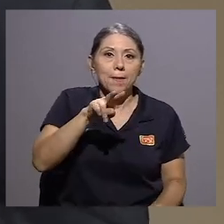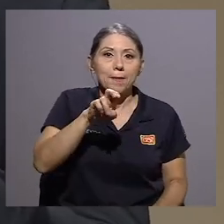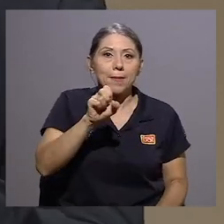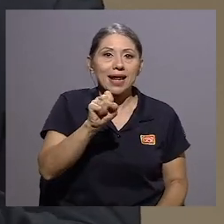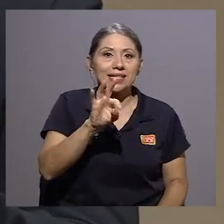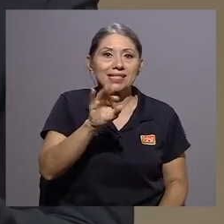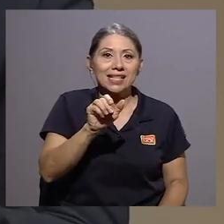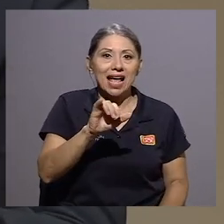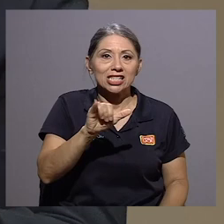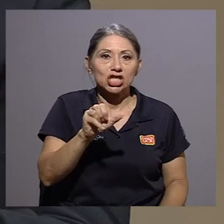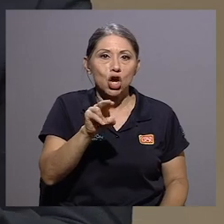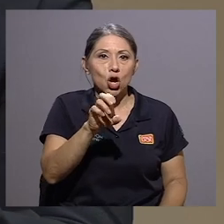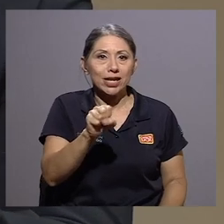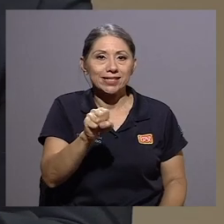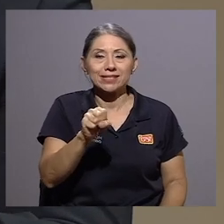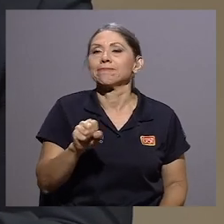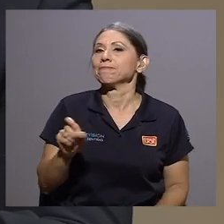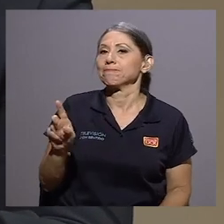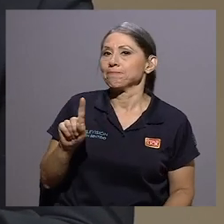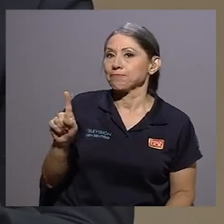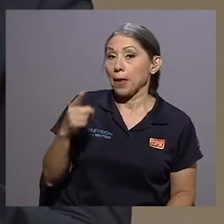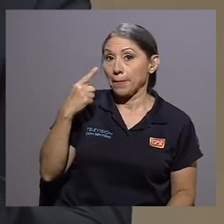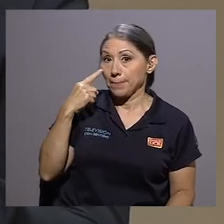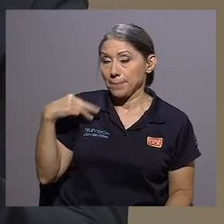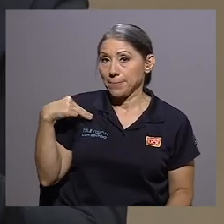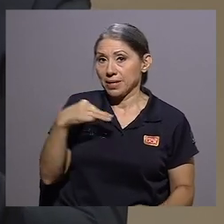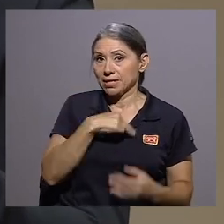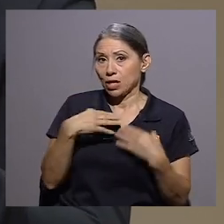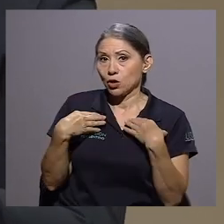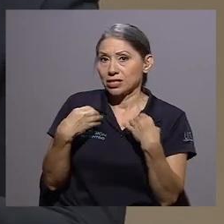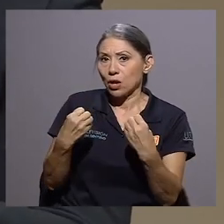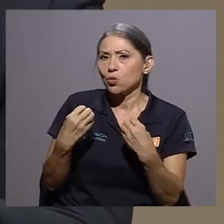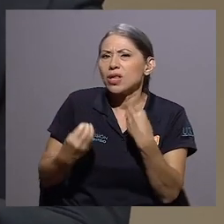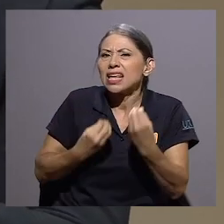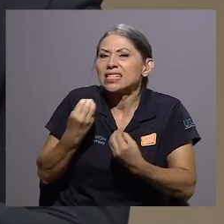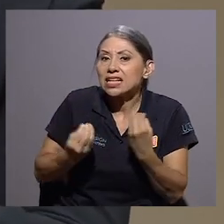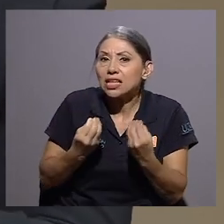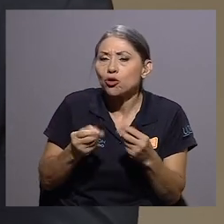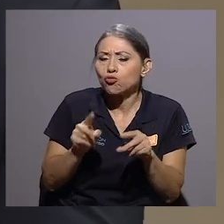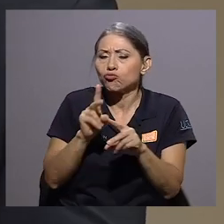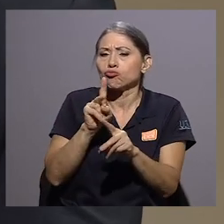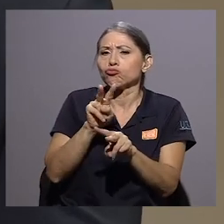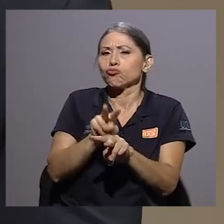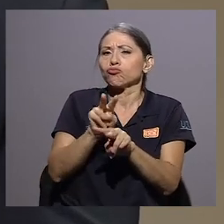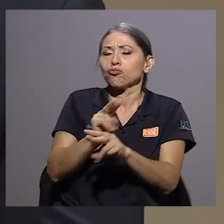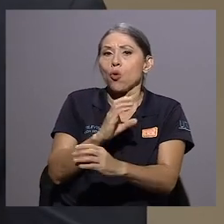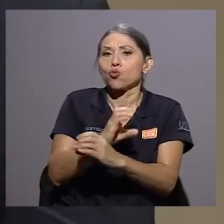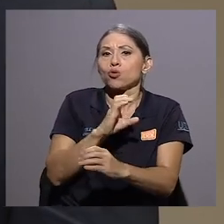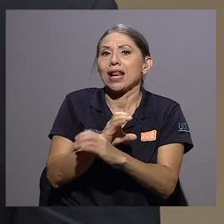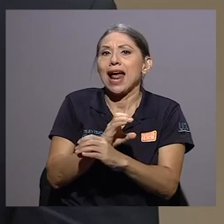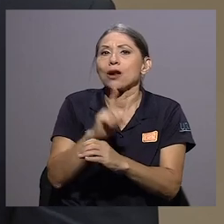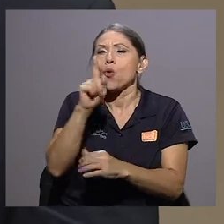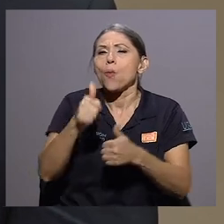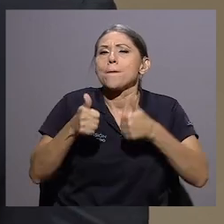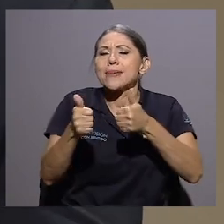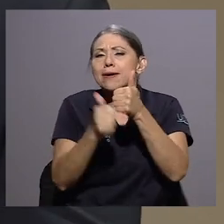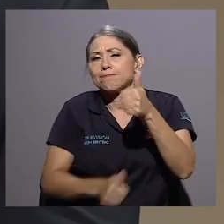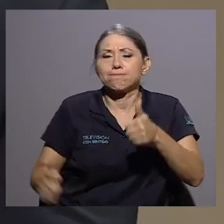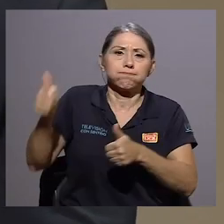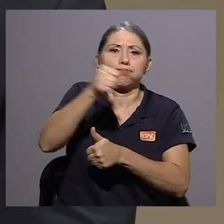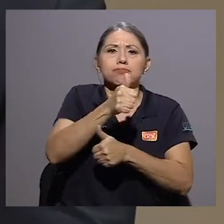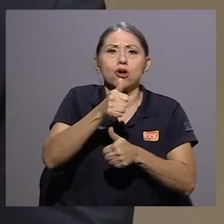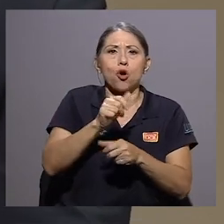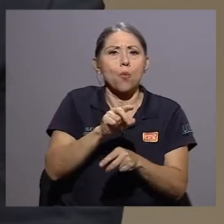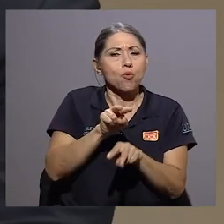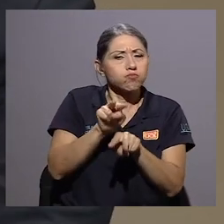Uno, lo que se está haciendo el Ministerio de Salud es tutelar un bien jurídico mayor, que es la salud y la vida de las personas, que está por